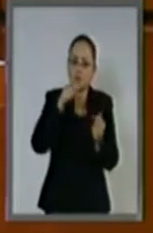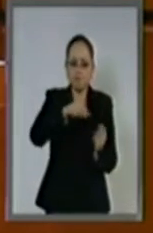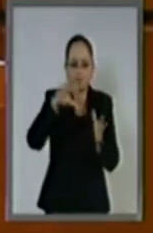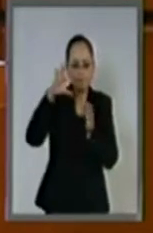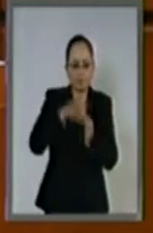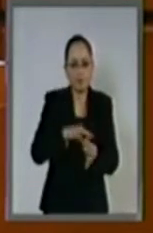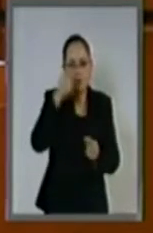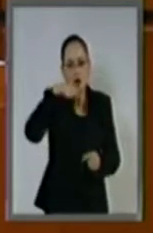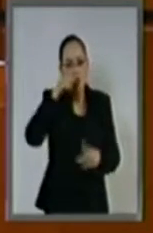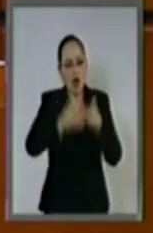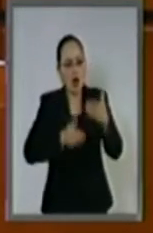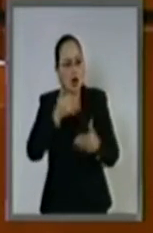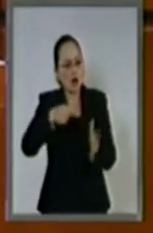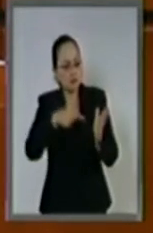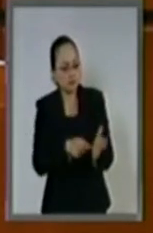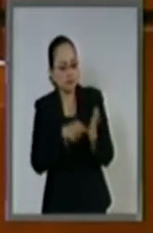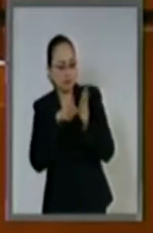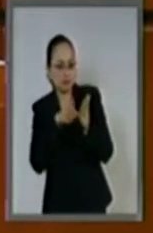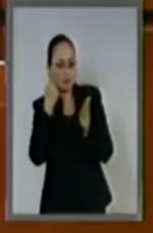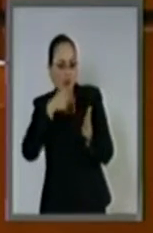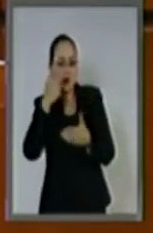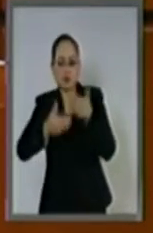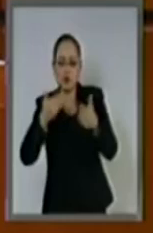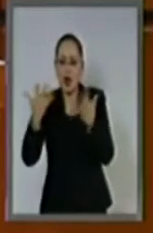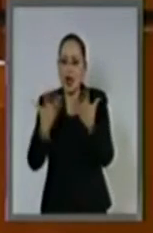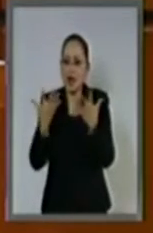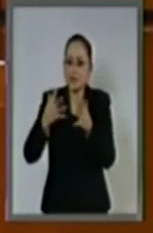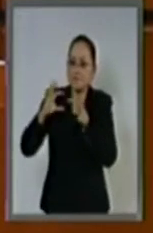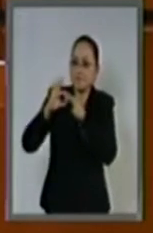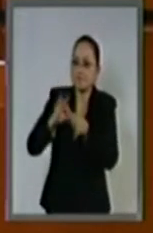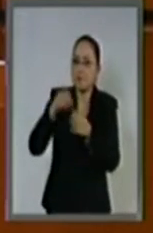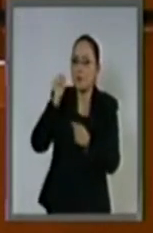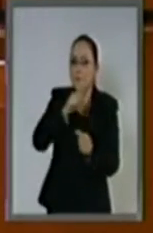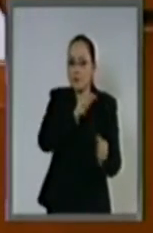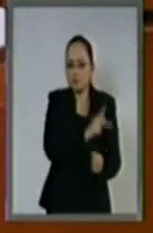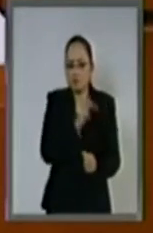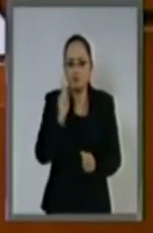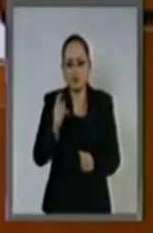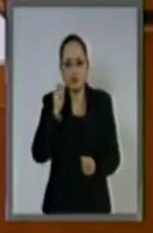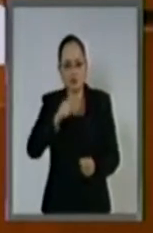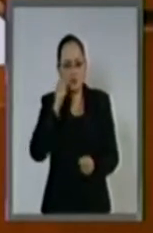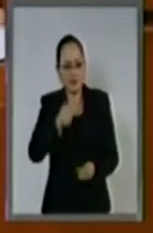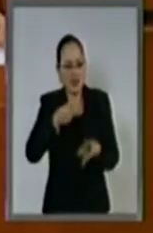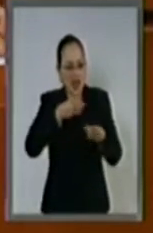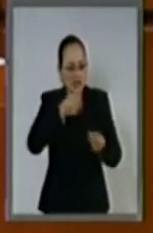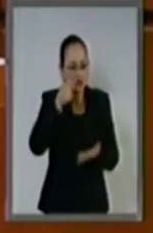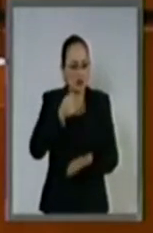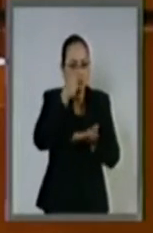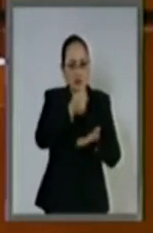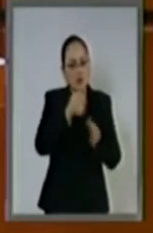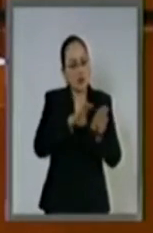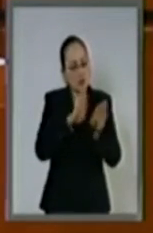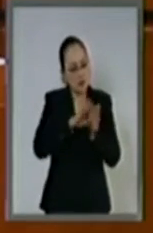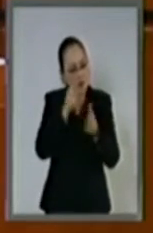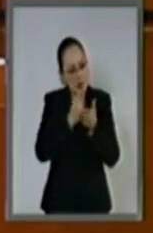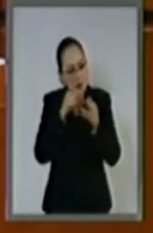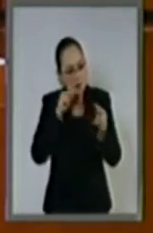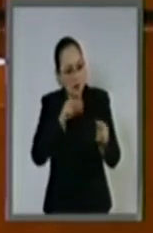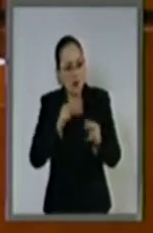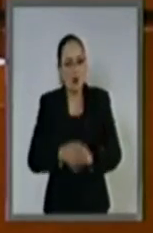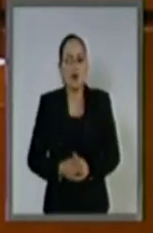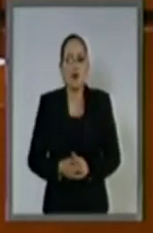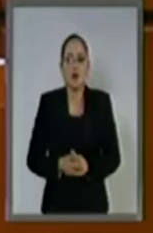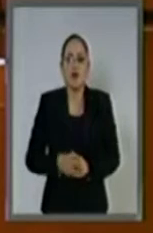y cuenten con un referente para participar en fiscalización de los recursos públicos. Se incluyen